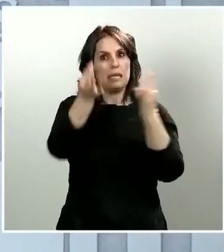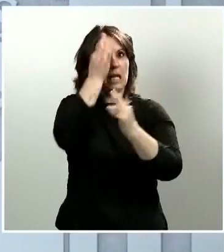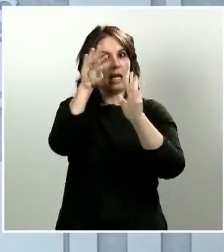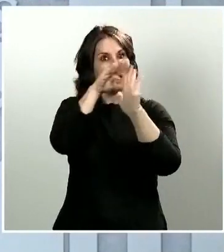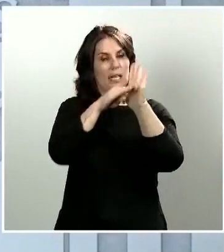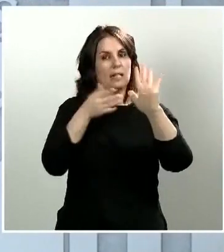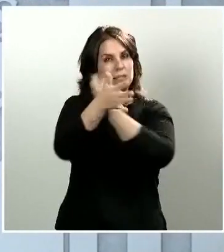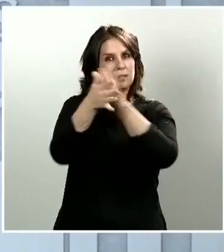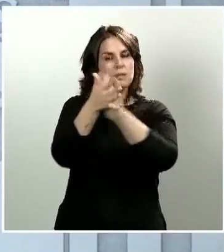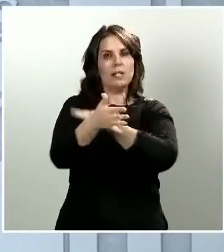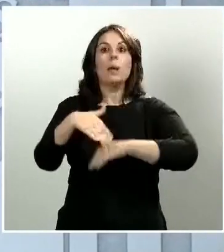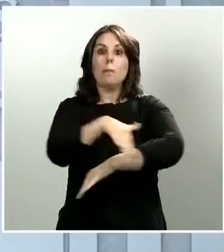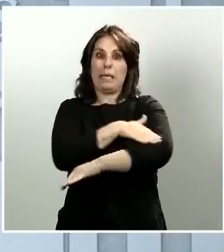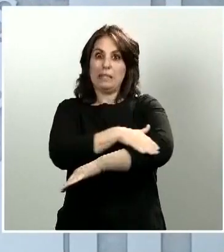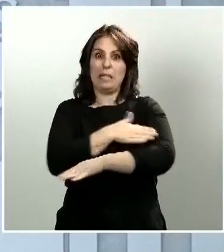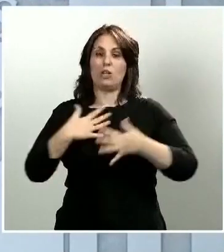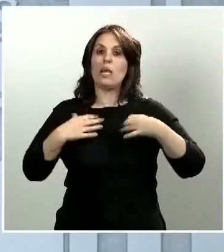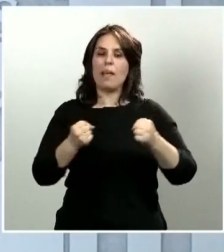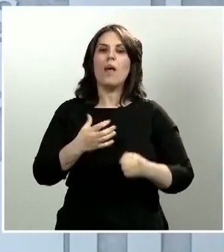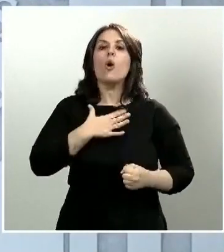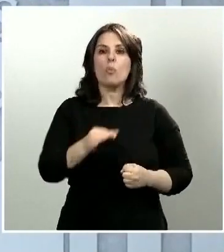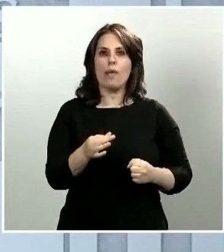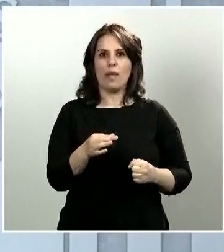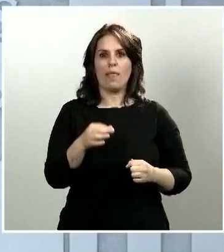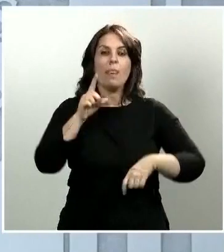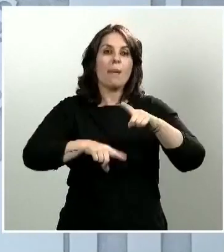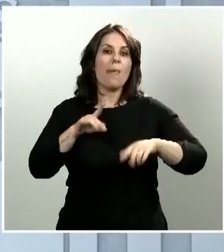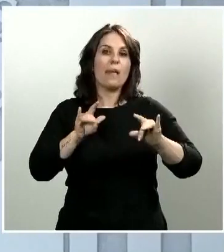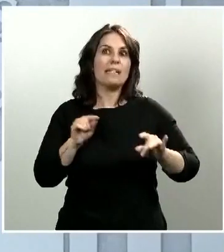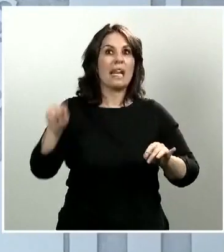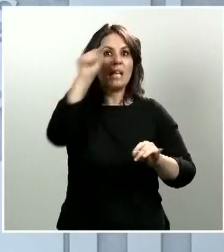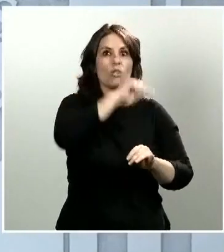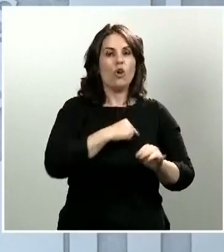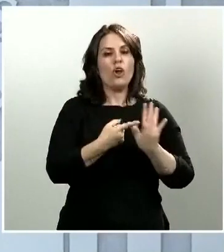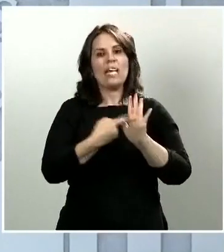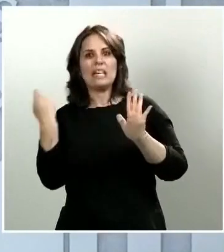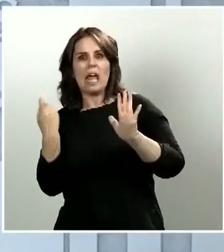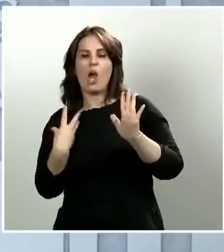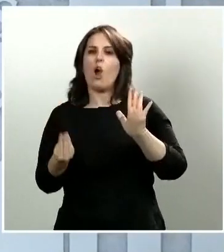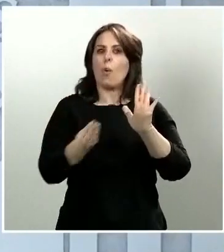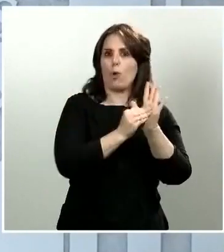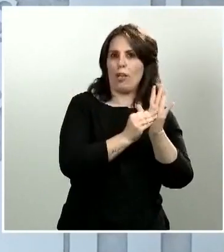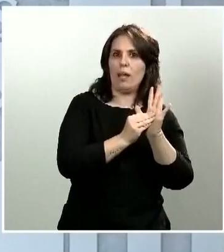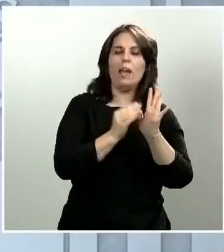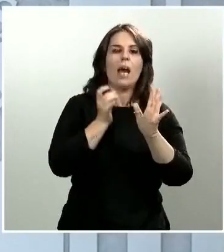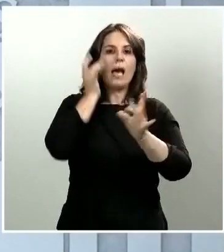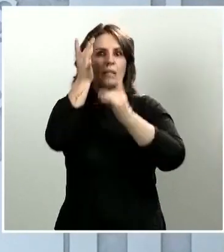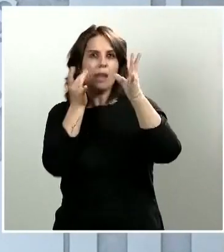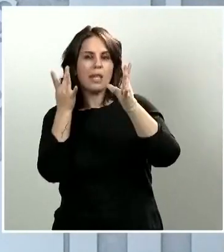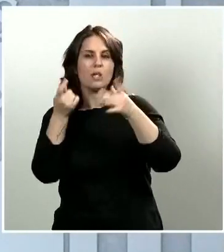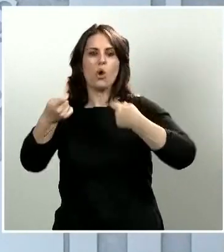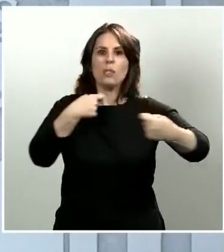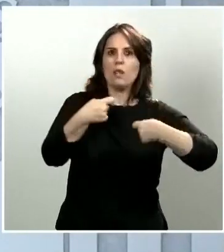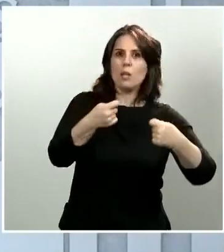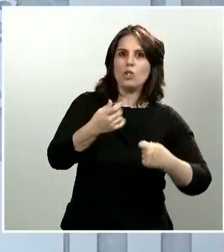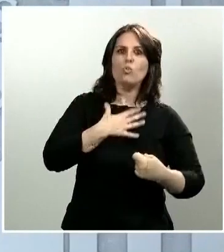ampliar o restringir territorialmente los lugares, establecimientos o actividades que se afectan por el decreto de